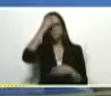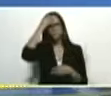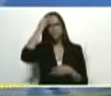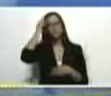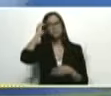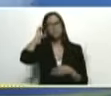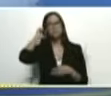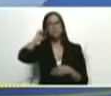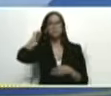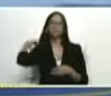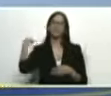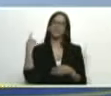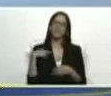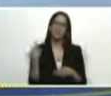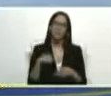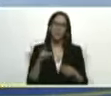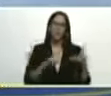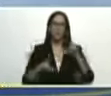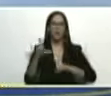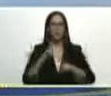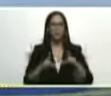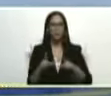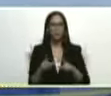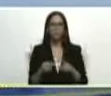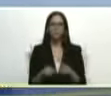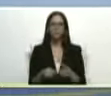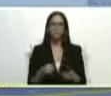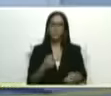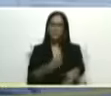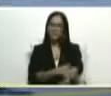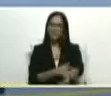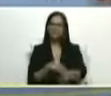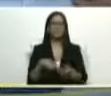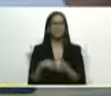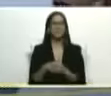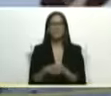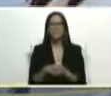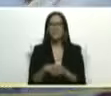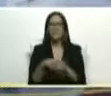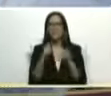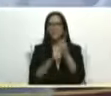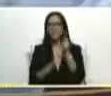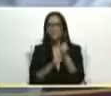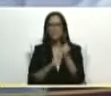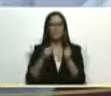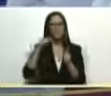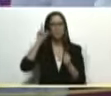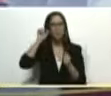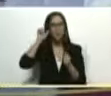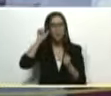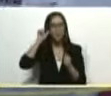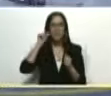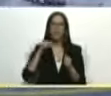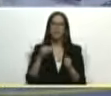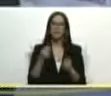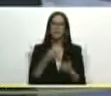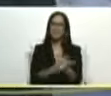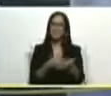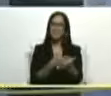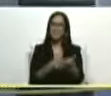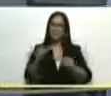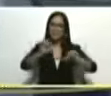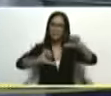con hematología exámenes de heces de orina de química y lo más importante es que tenemos el